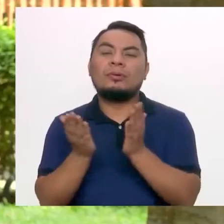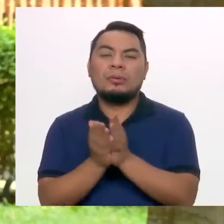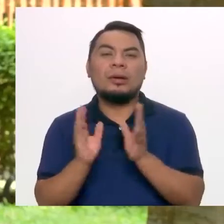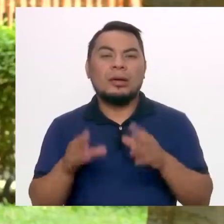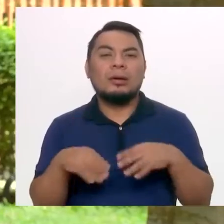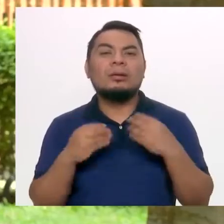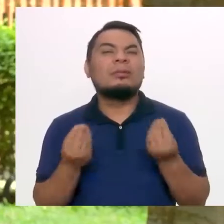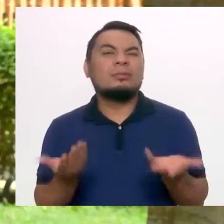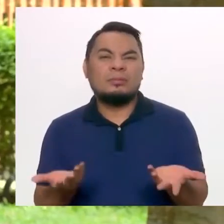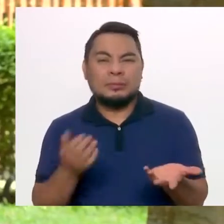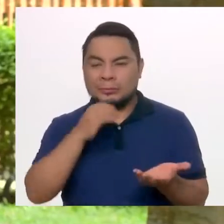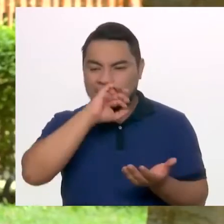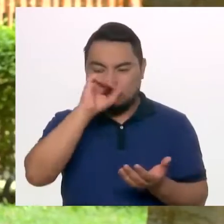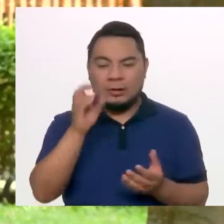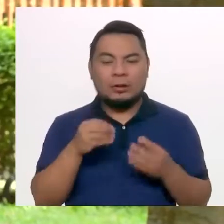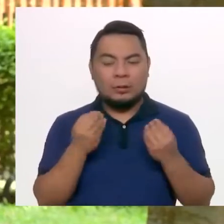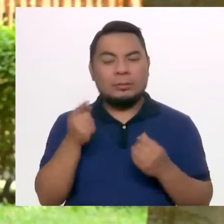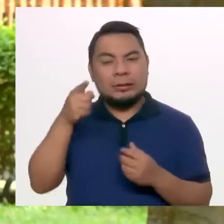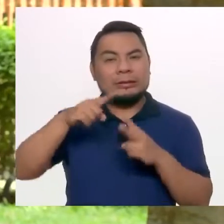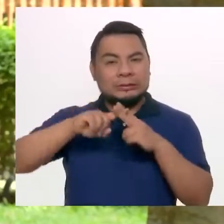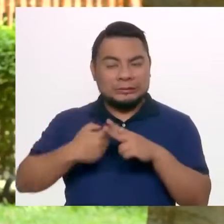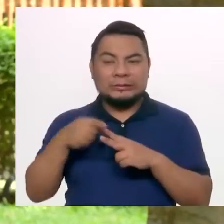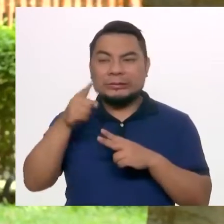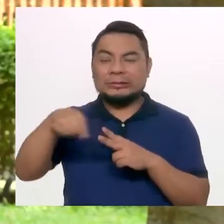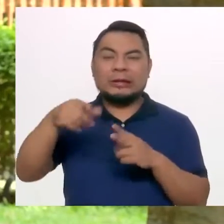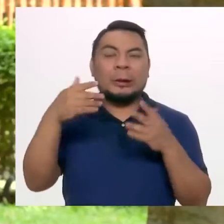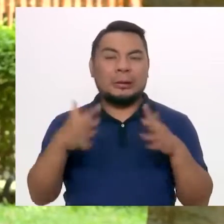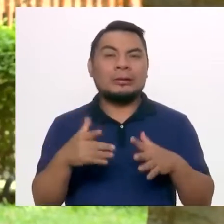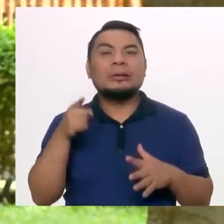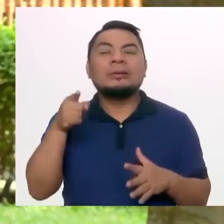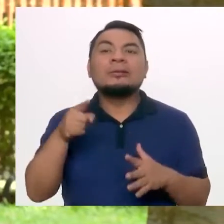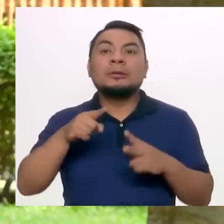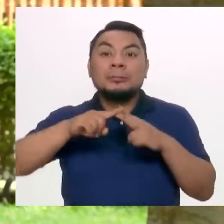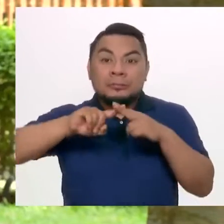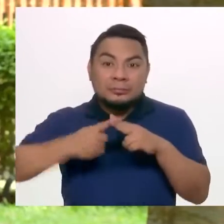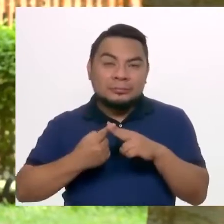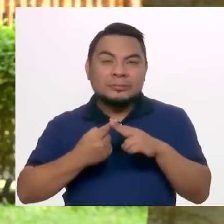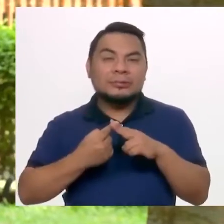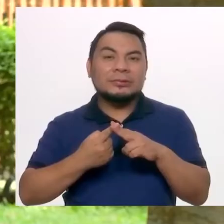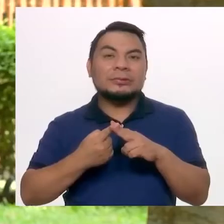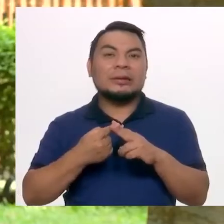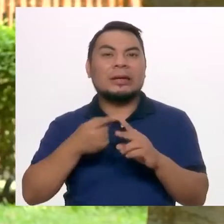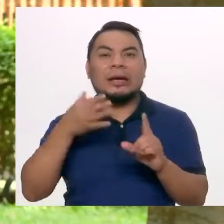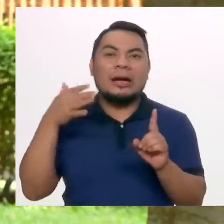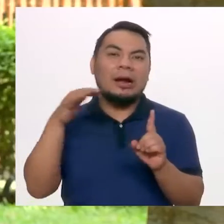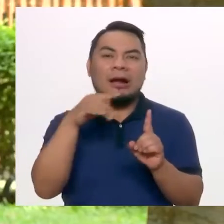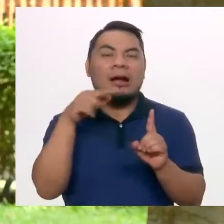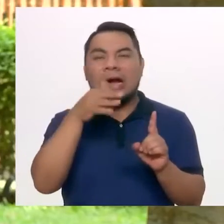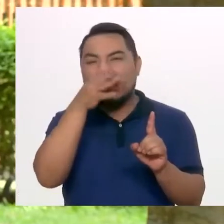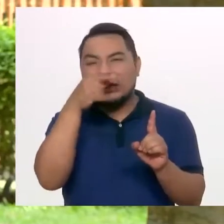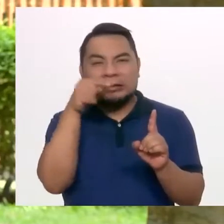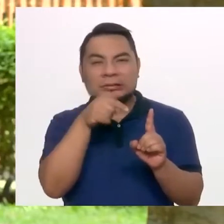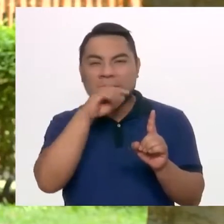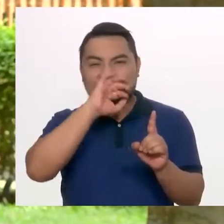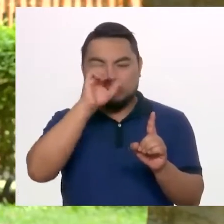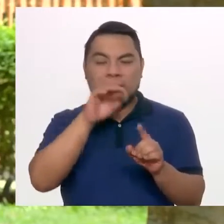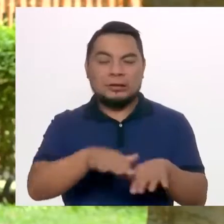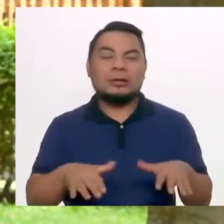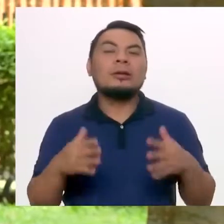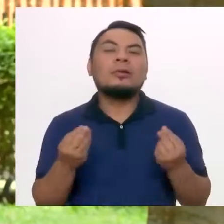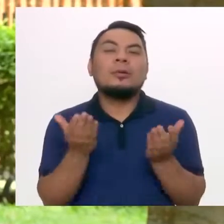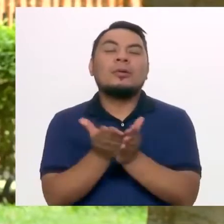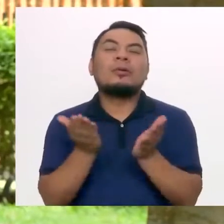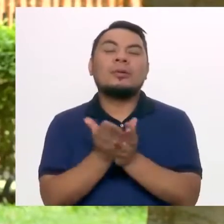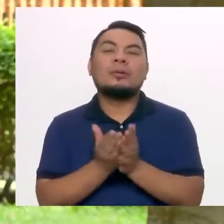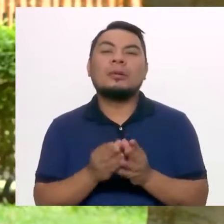en los colegios? ¿Cómo es que comienzan a, se podría decir, a los jóvenes, a los